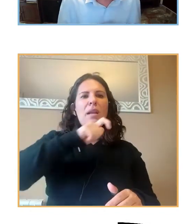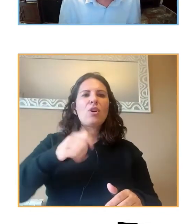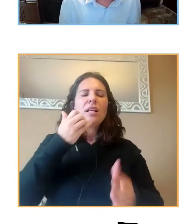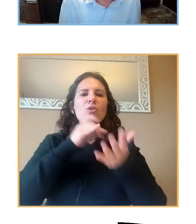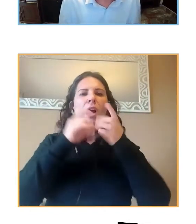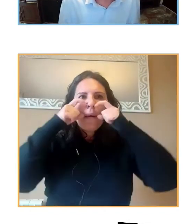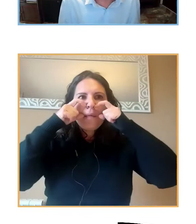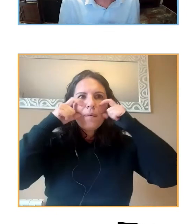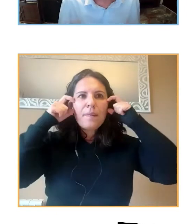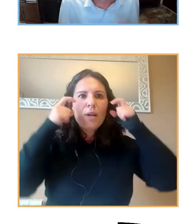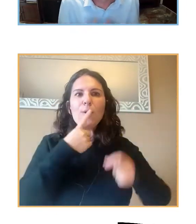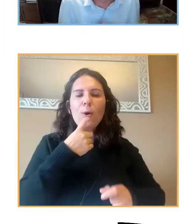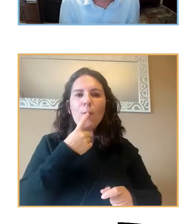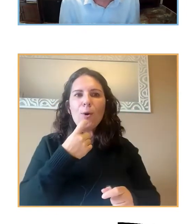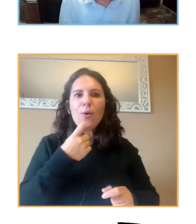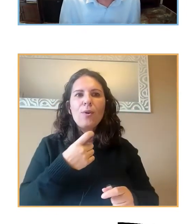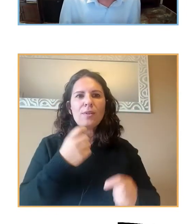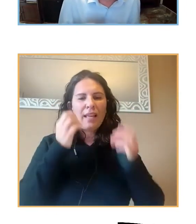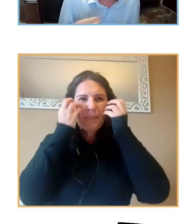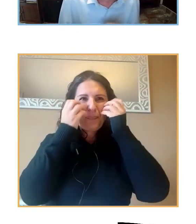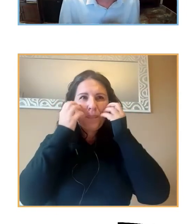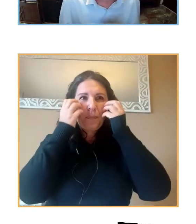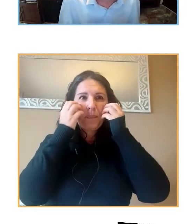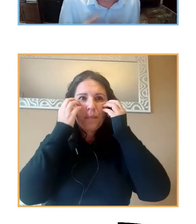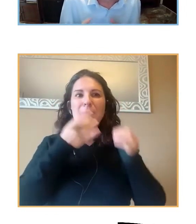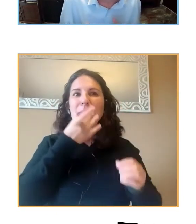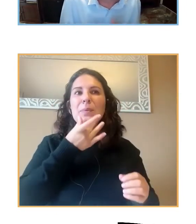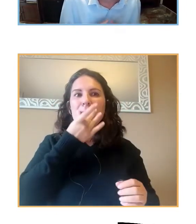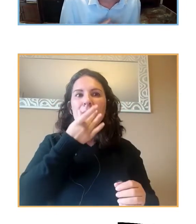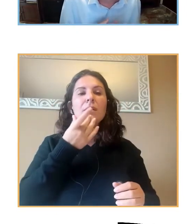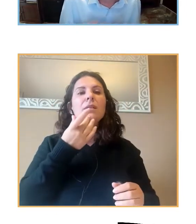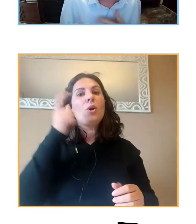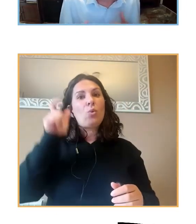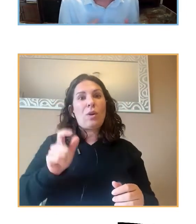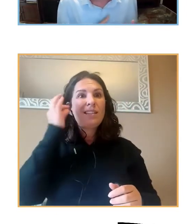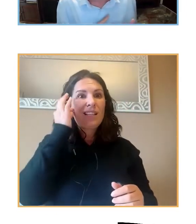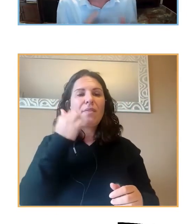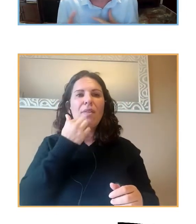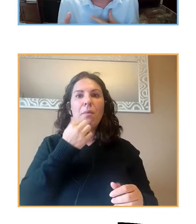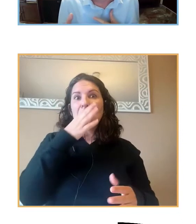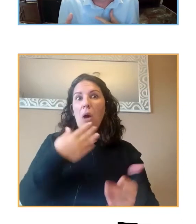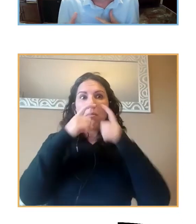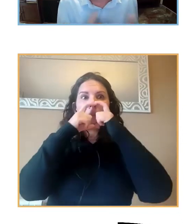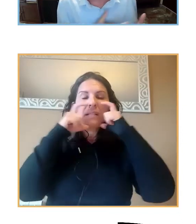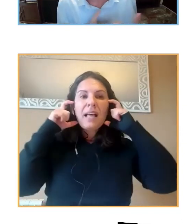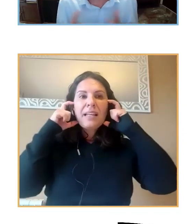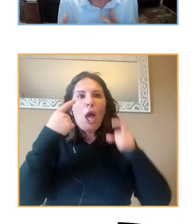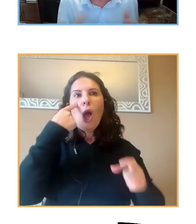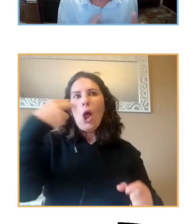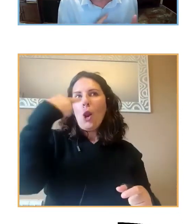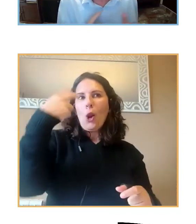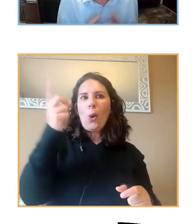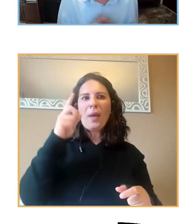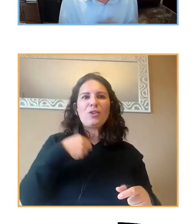¿no?, eritrofobia, ¿no? No me ven, dice una chica, ahora con la mascarilla no ven lo rojo que me